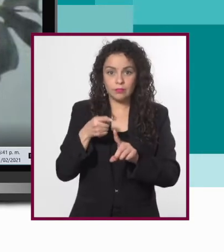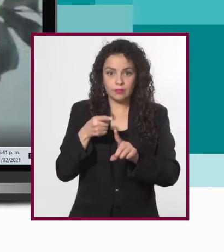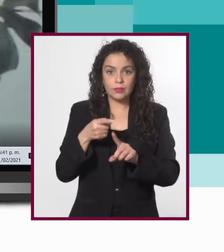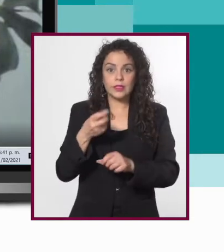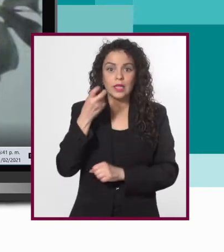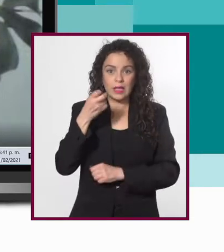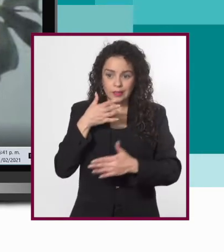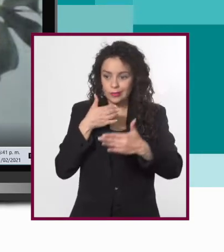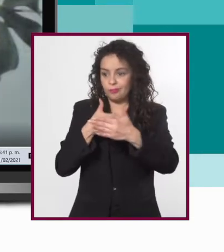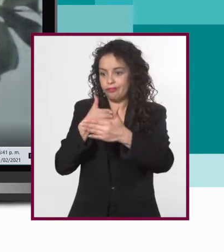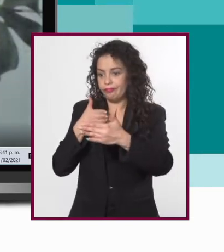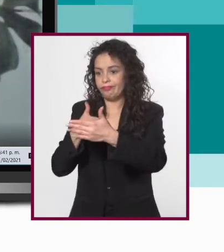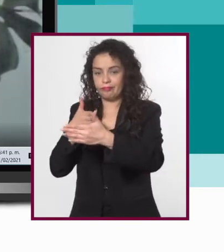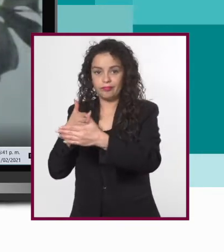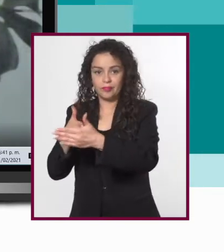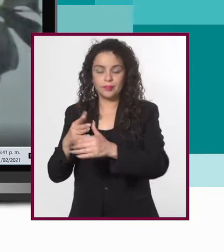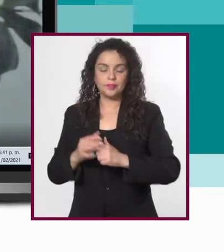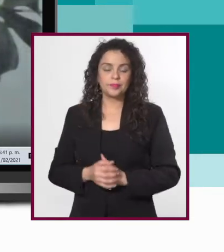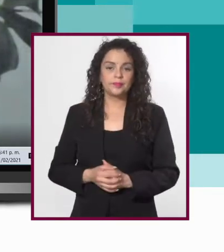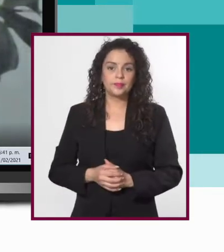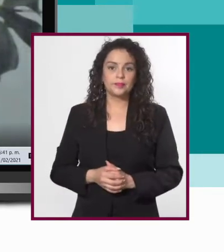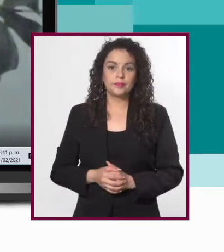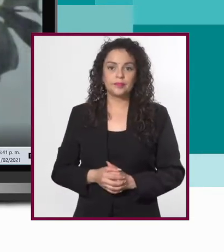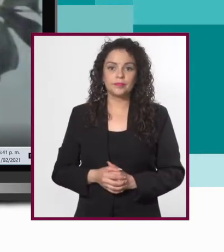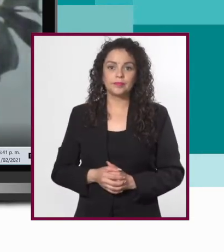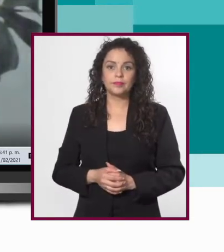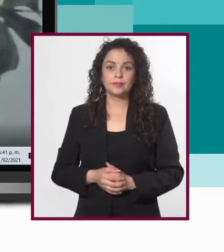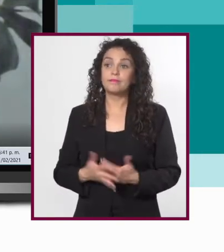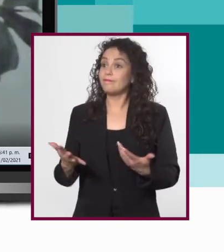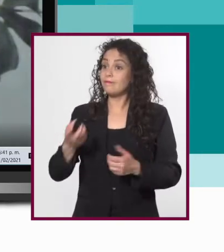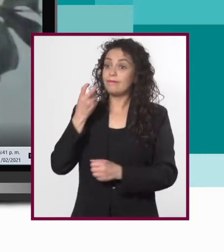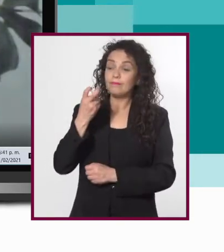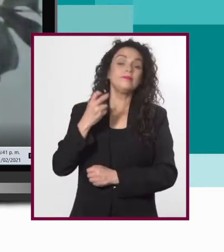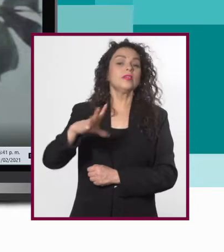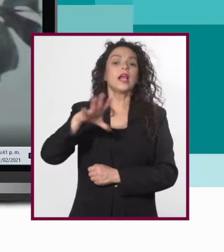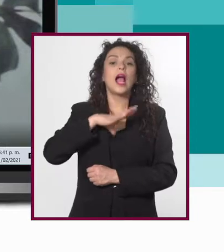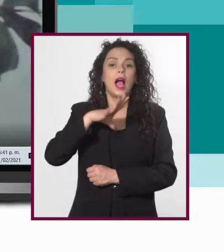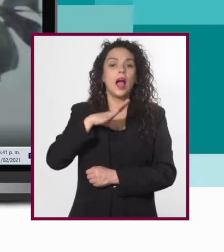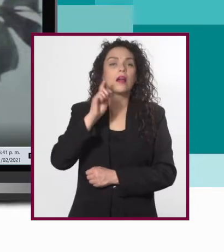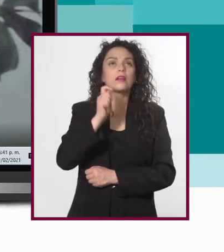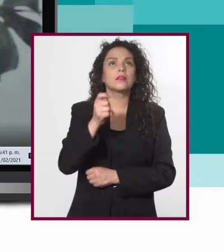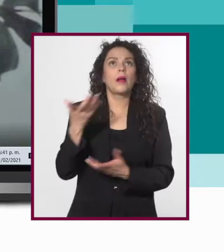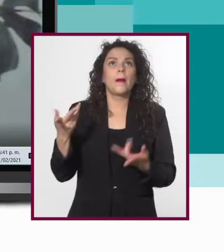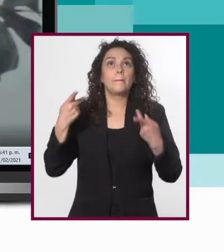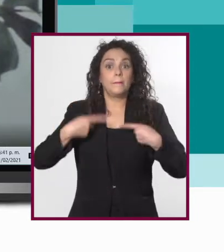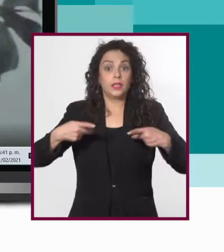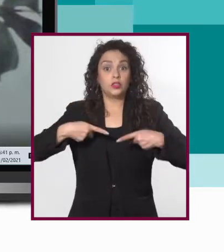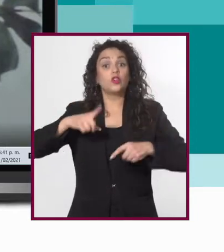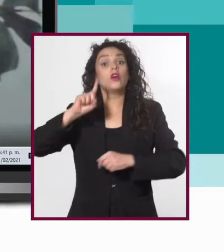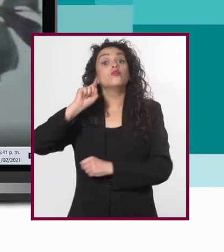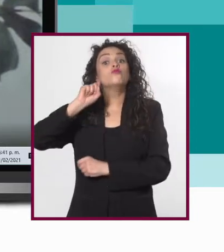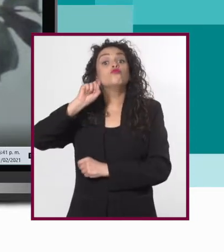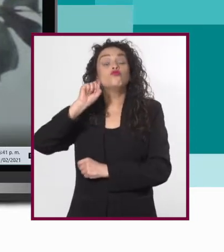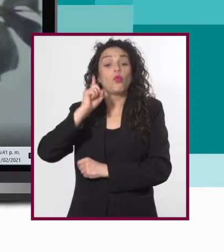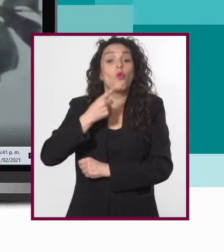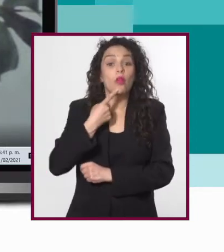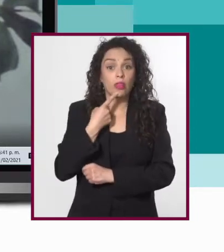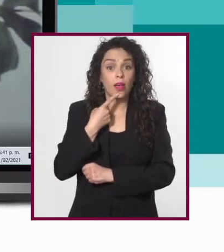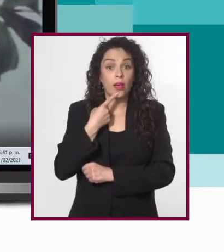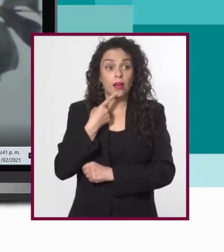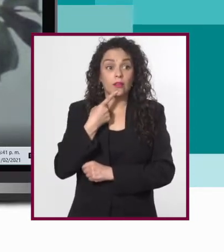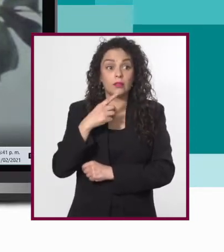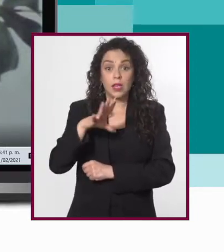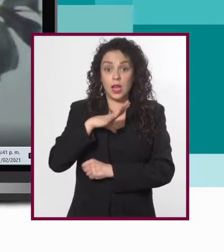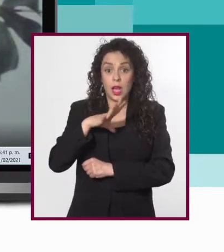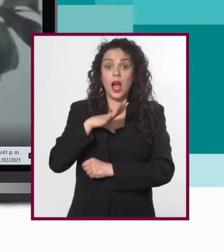va a enfrentar a esas diferentes barreras. Entonces, hay personas sordas